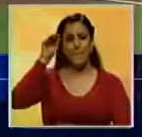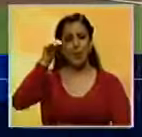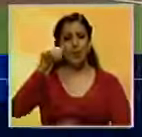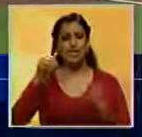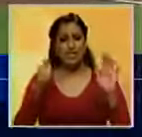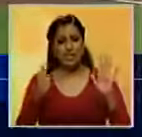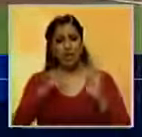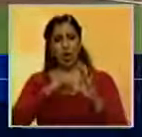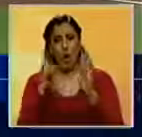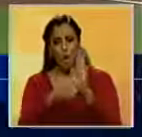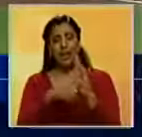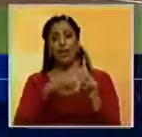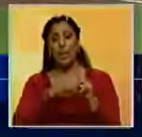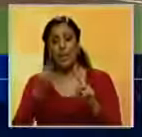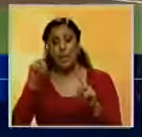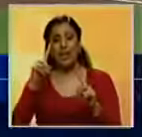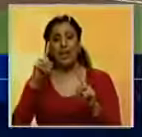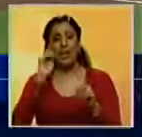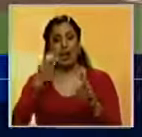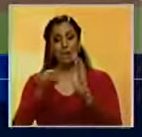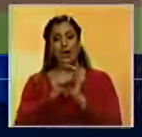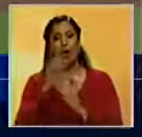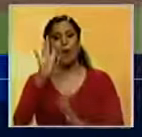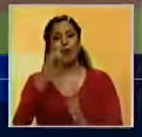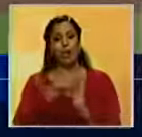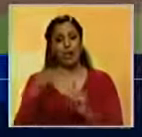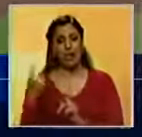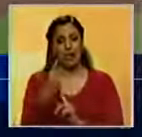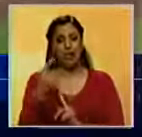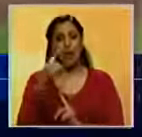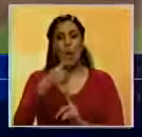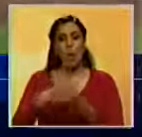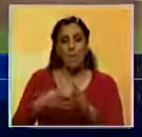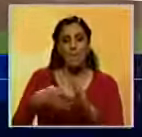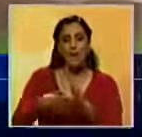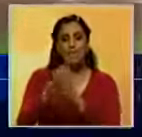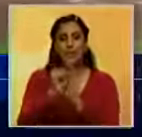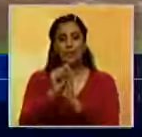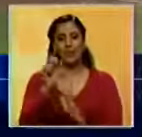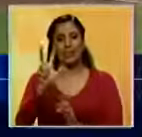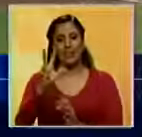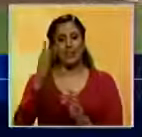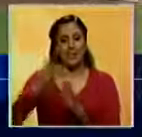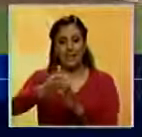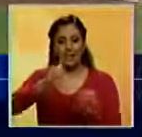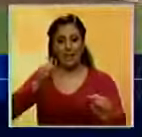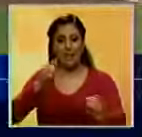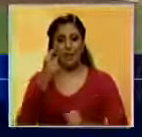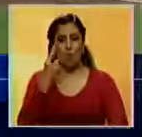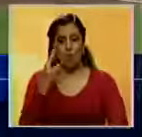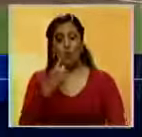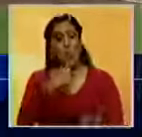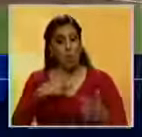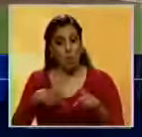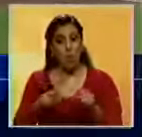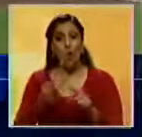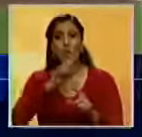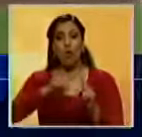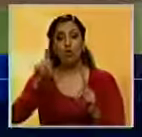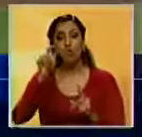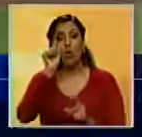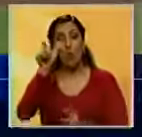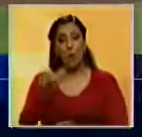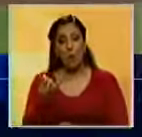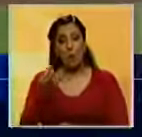completos, le dieron 7 hits y le anotaron 4 carreras. Regaló un pasaporte y ponchó a 3, aportando en el triunfo de los cervezaros de Milwaukee contra los